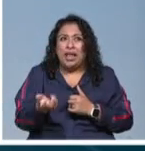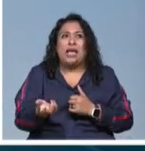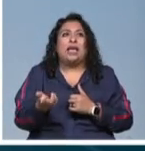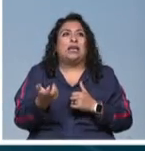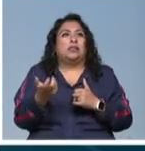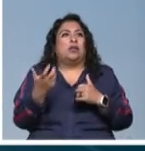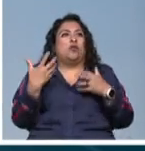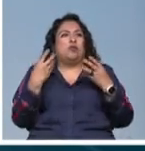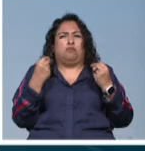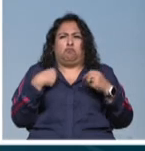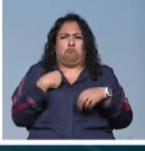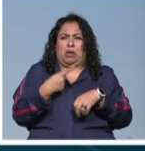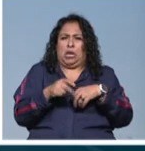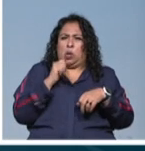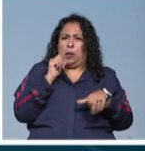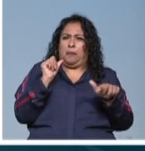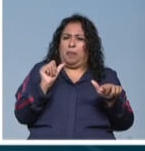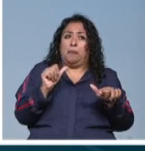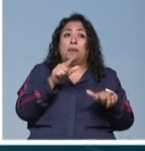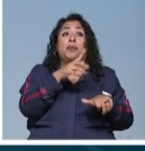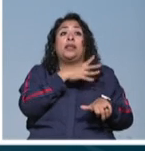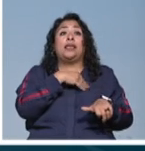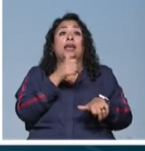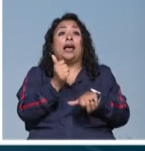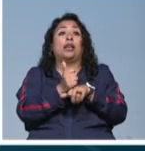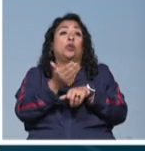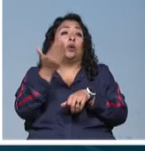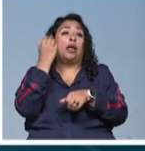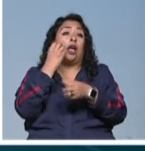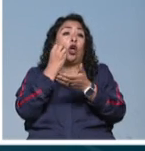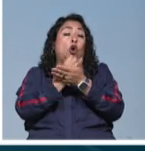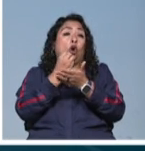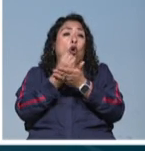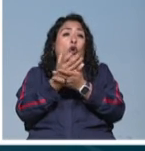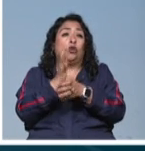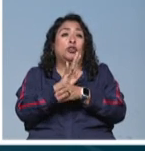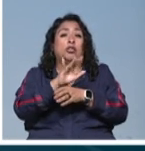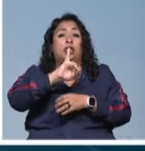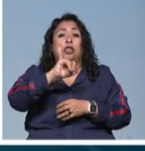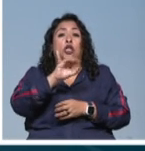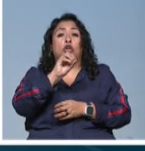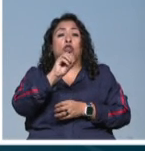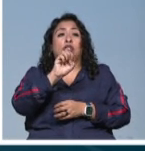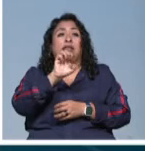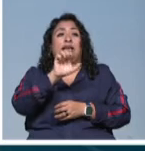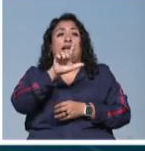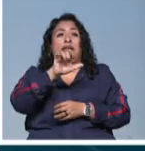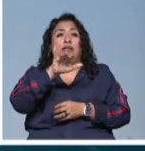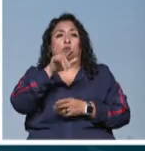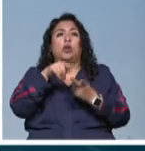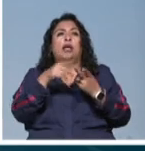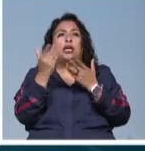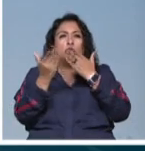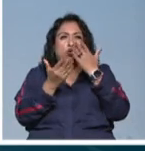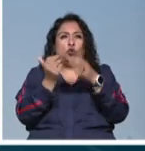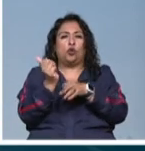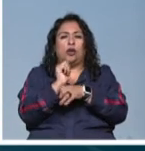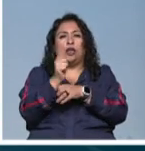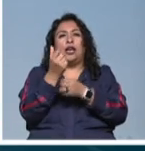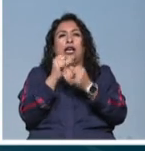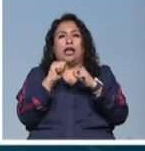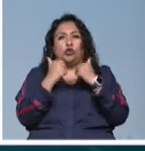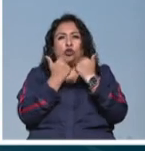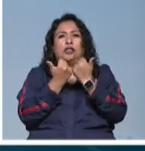grados extremos sin correr riesgo. Es hija del actor de la época de oro del cine mexicano, José Elias Moreno, y estudió actuación en la